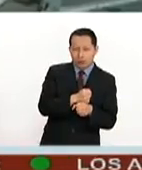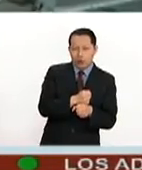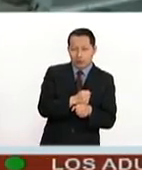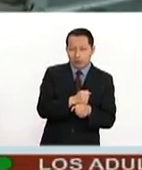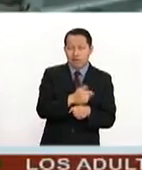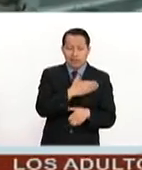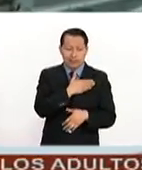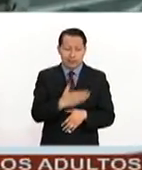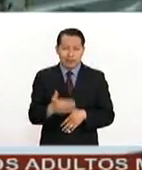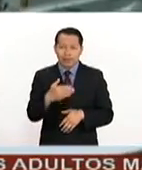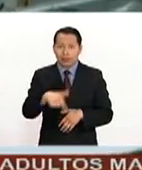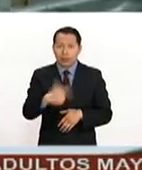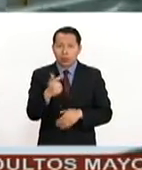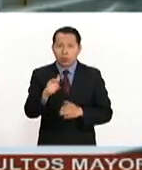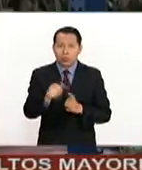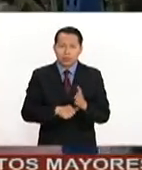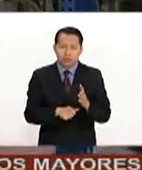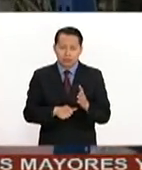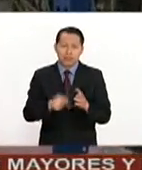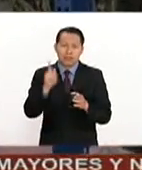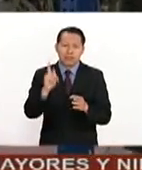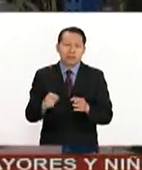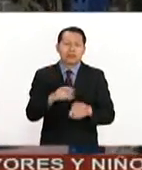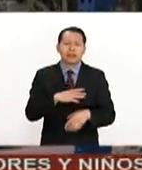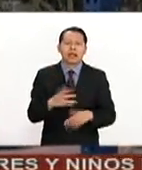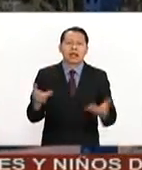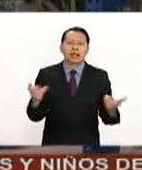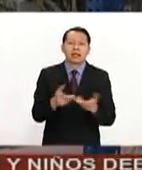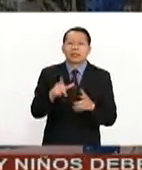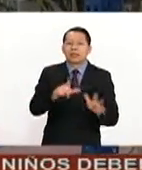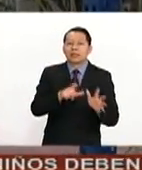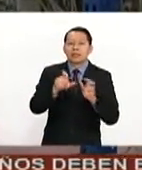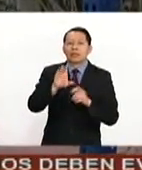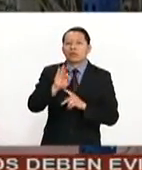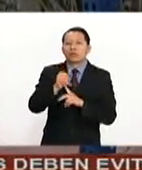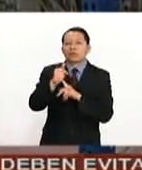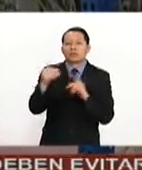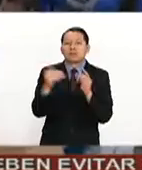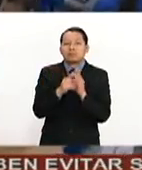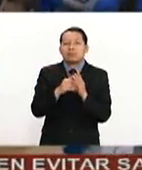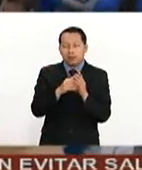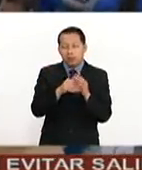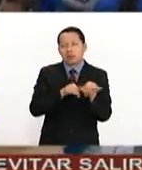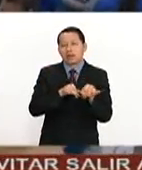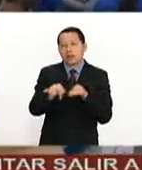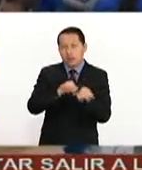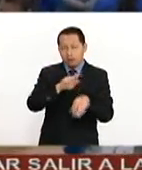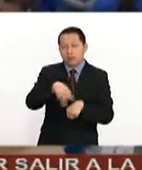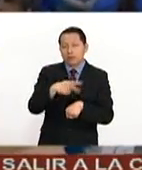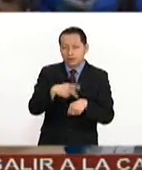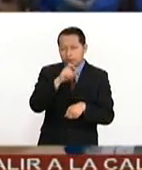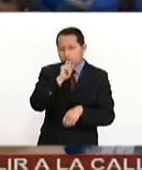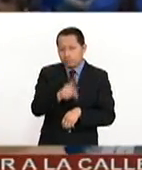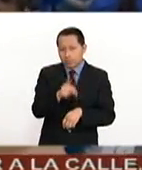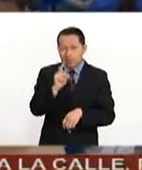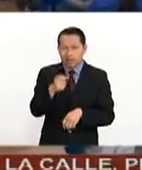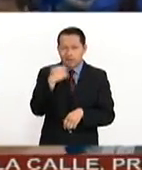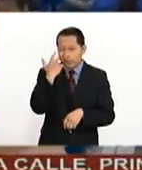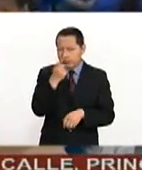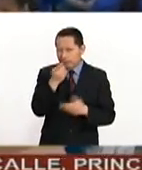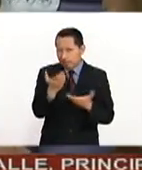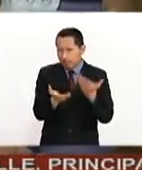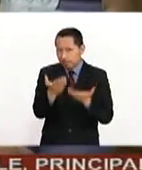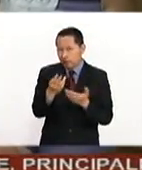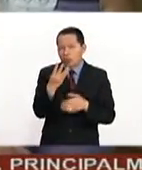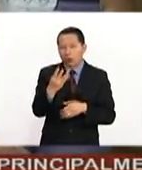últimos 12 meses ya tenemos que se han generado 746 mil puestos de trabajo, lo que representa o equivale a una